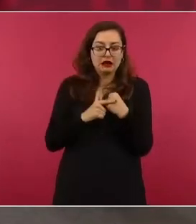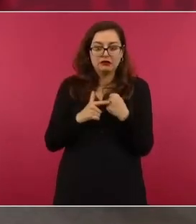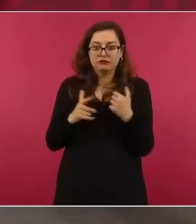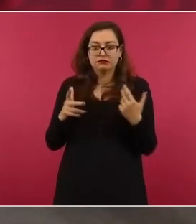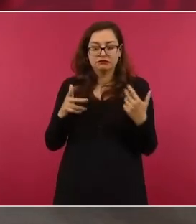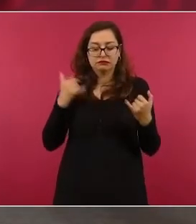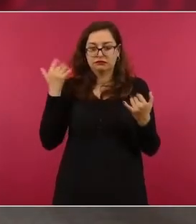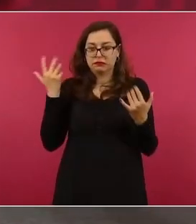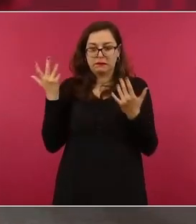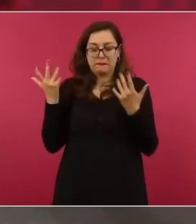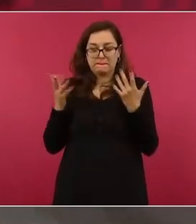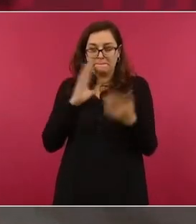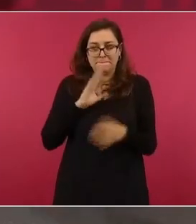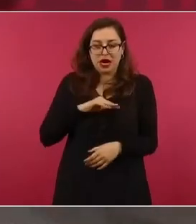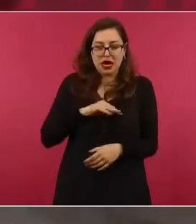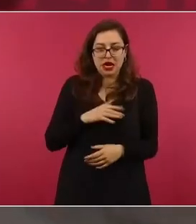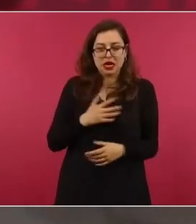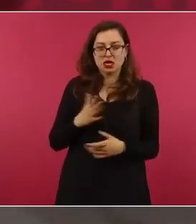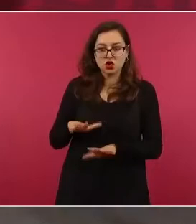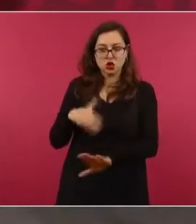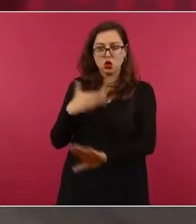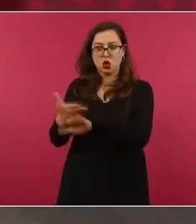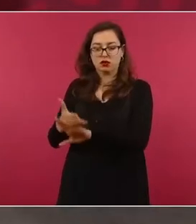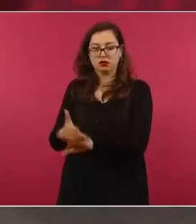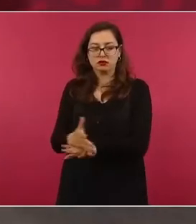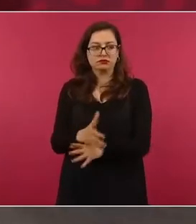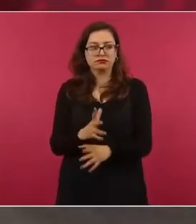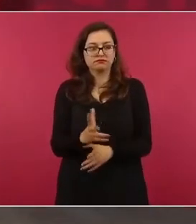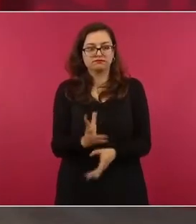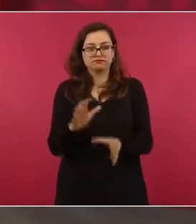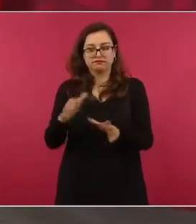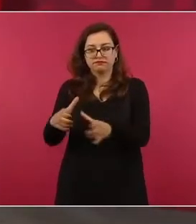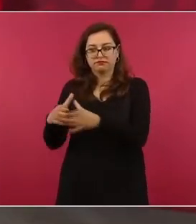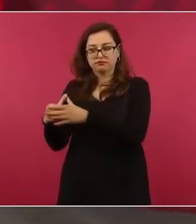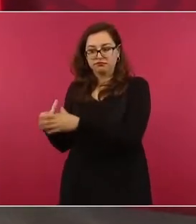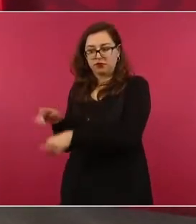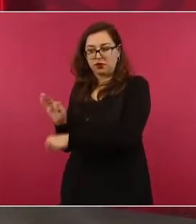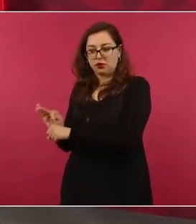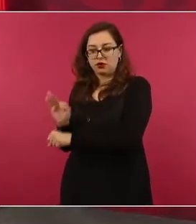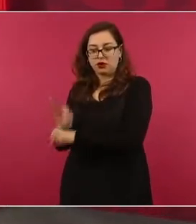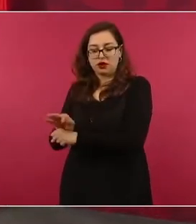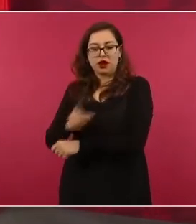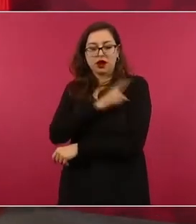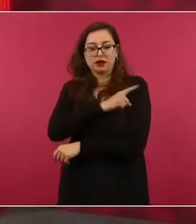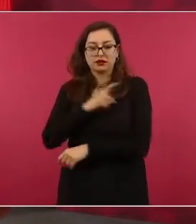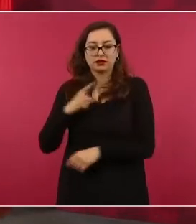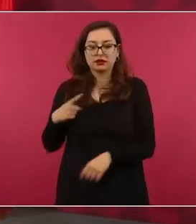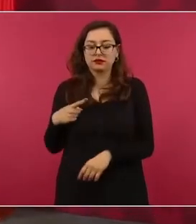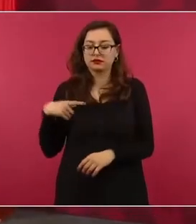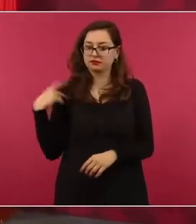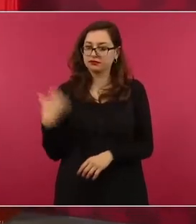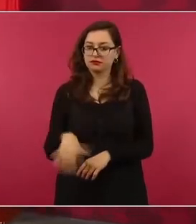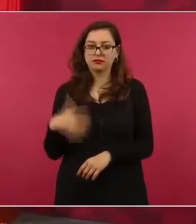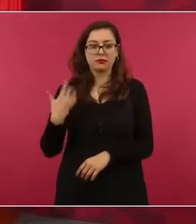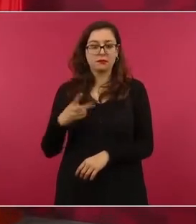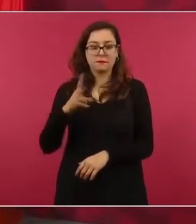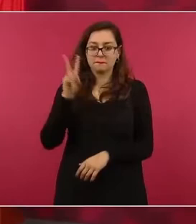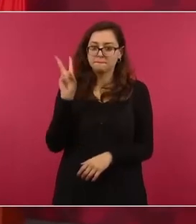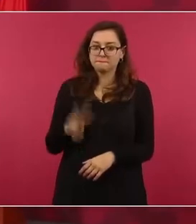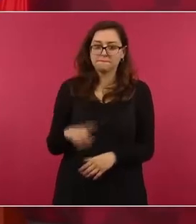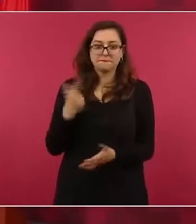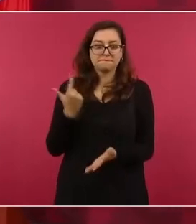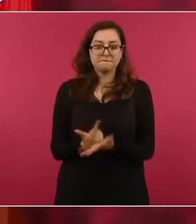extrema y